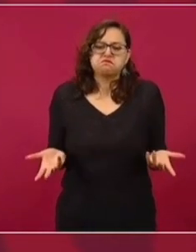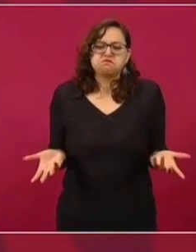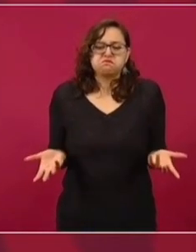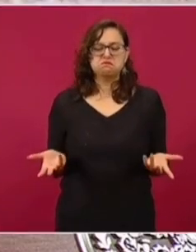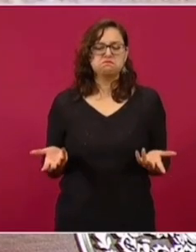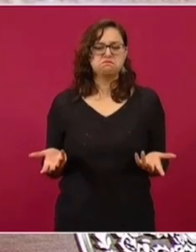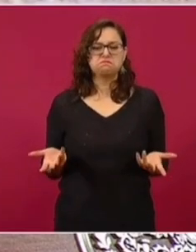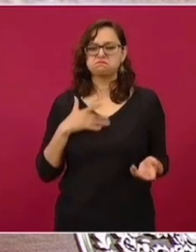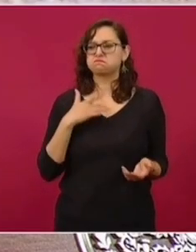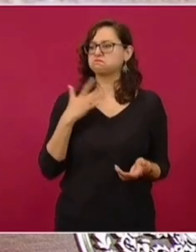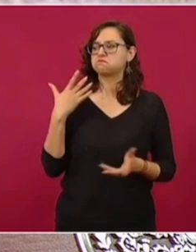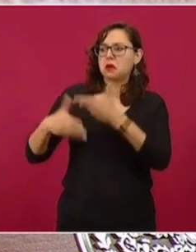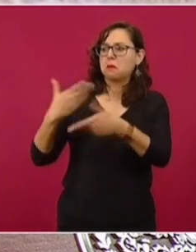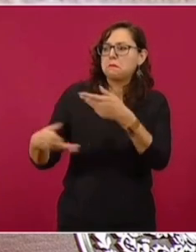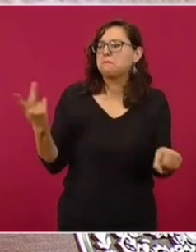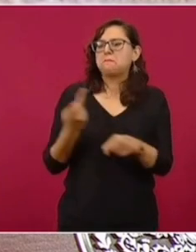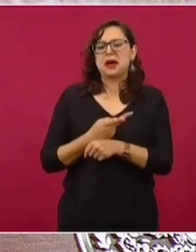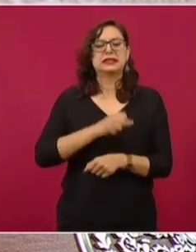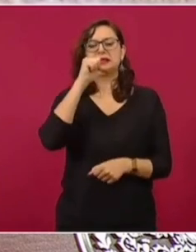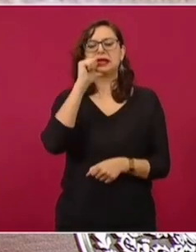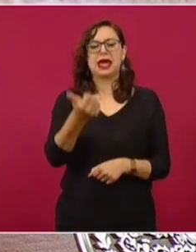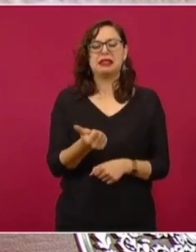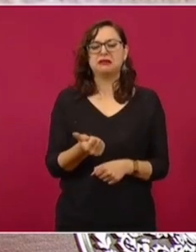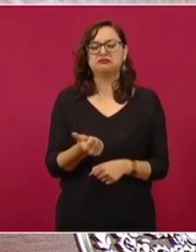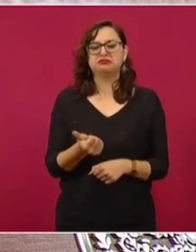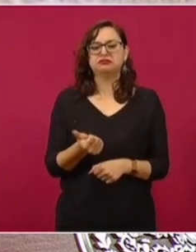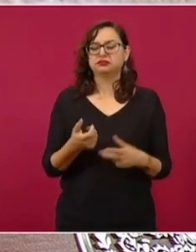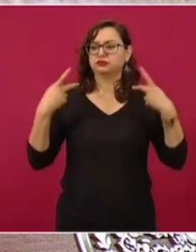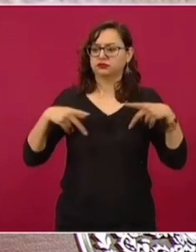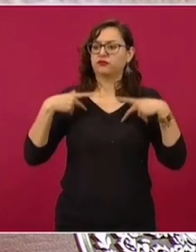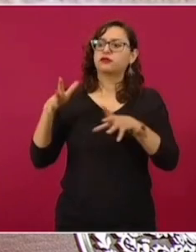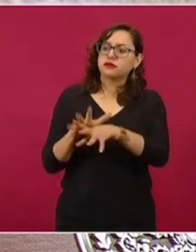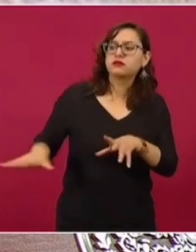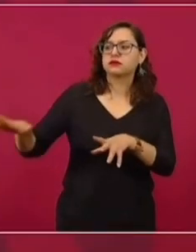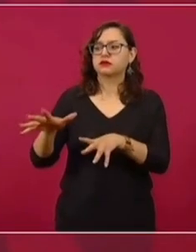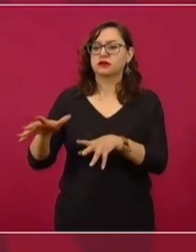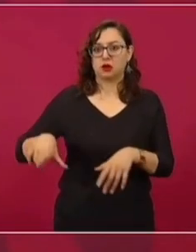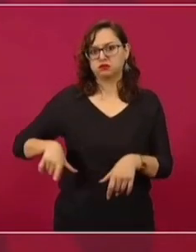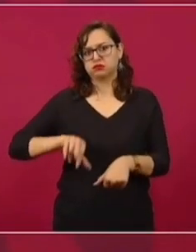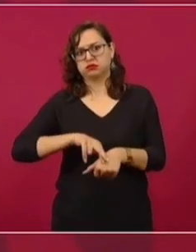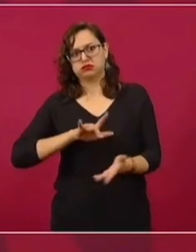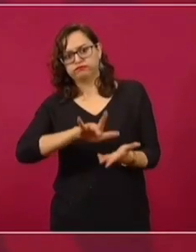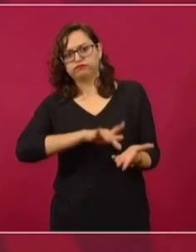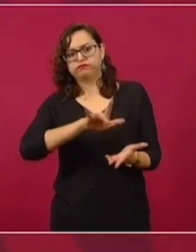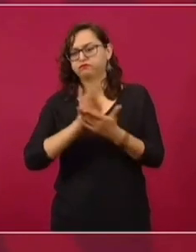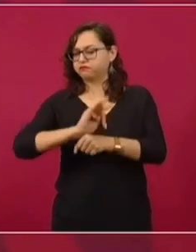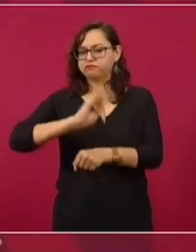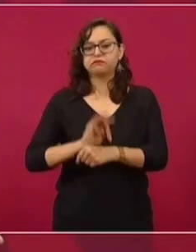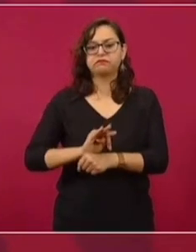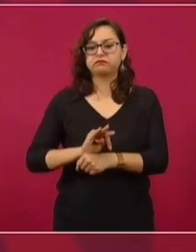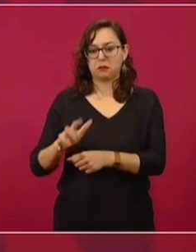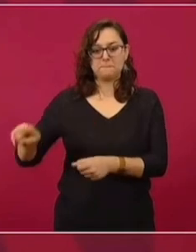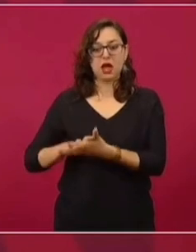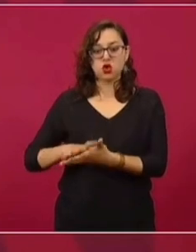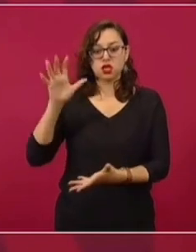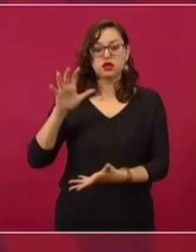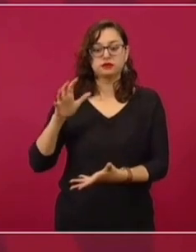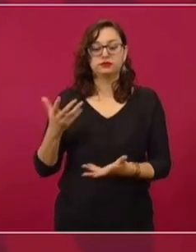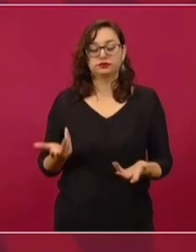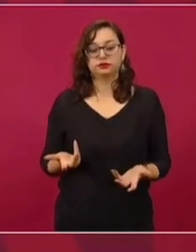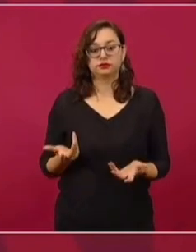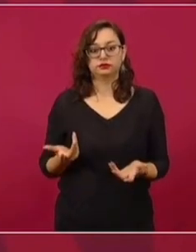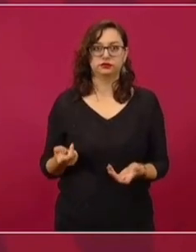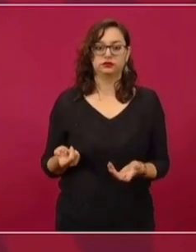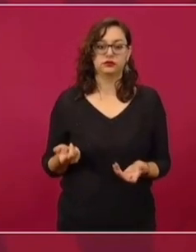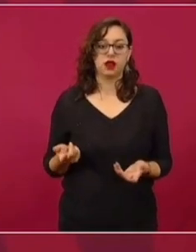va a suceder nada, el pueblo apoya a Cuitláhuac, el pueblo veracruzano. La mayoría, para